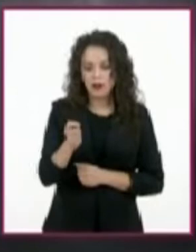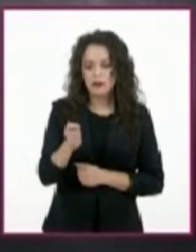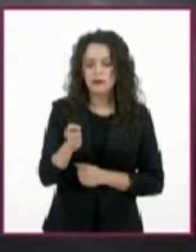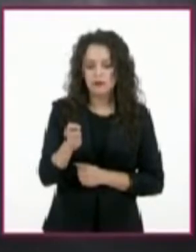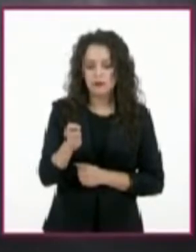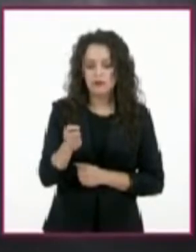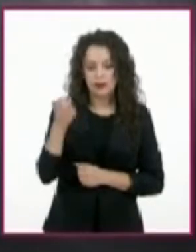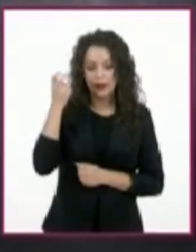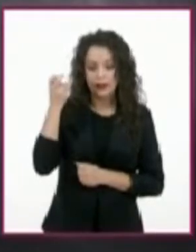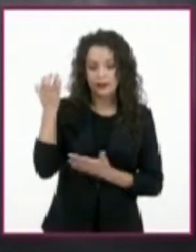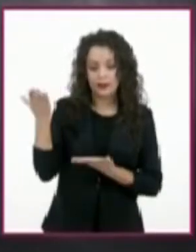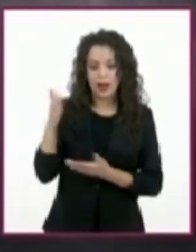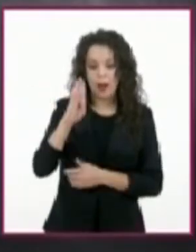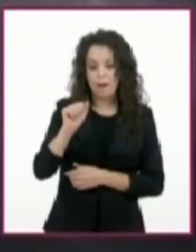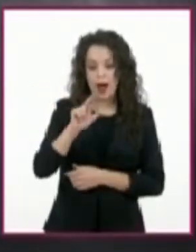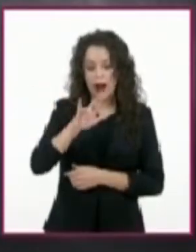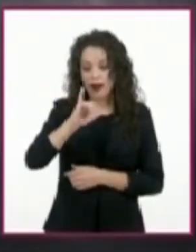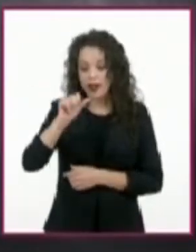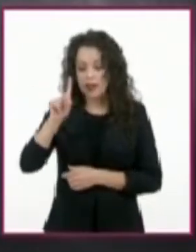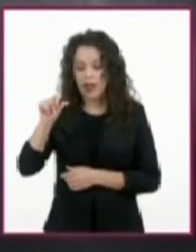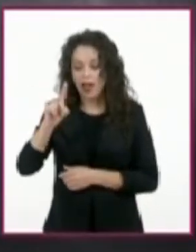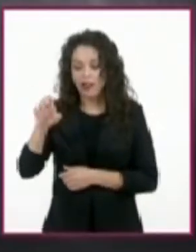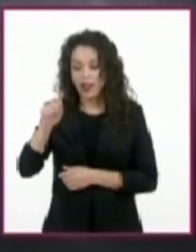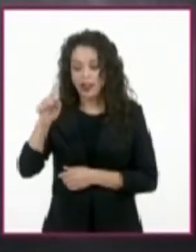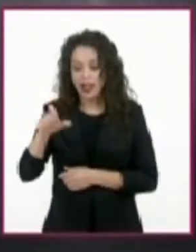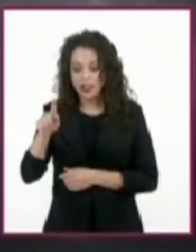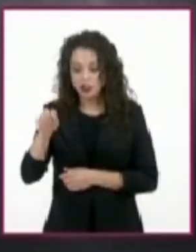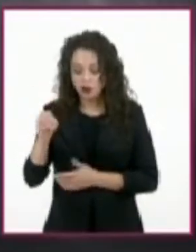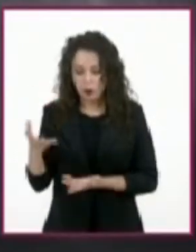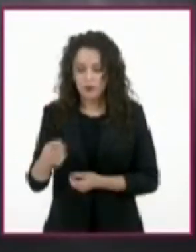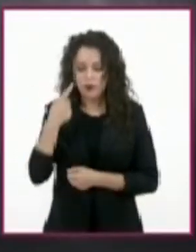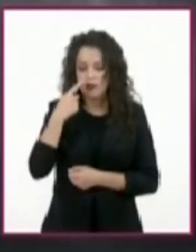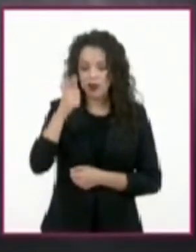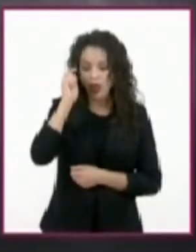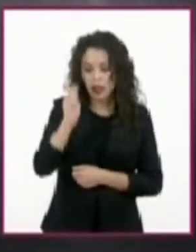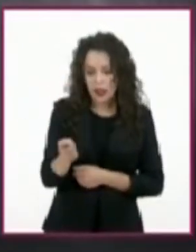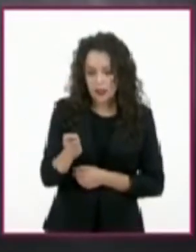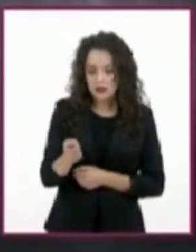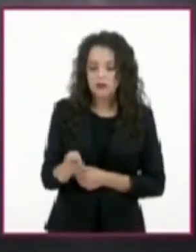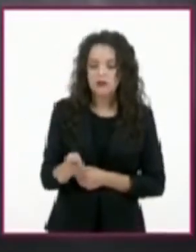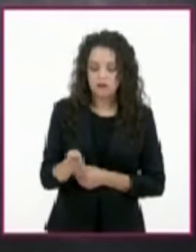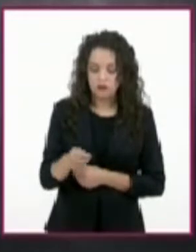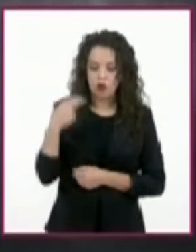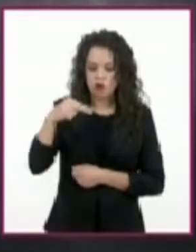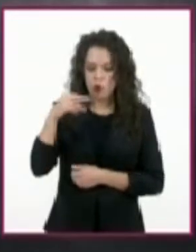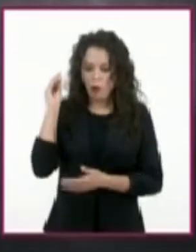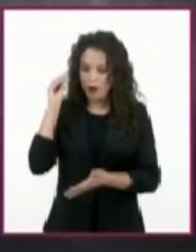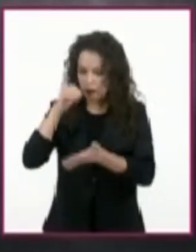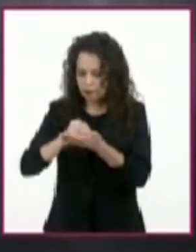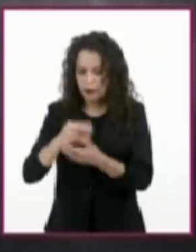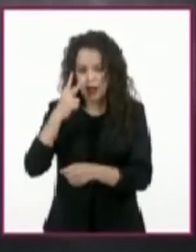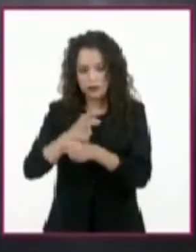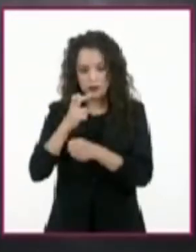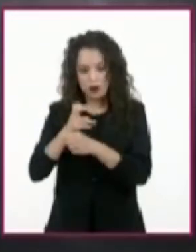idea general mediante el análisis de las imágenes, los títulos, subtítulos y estructura del libro. Por último,